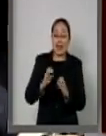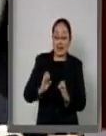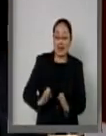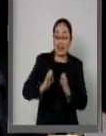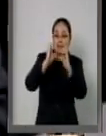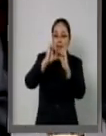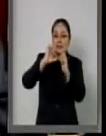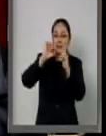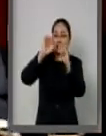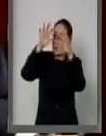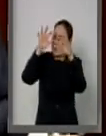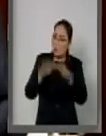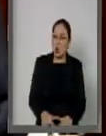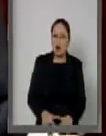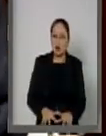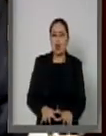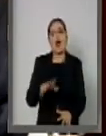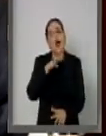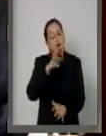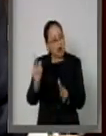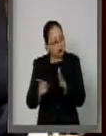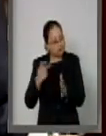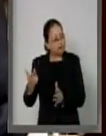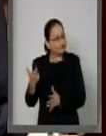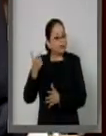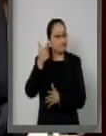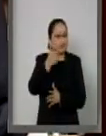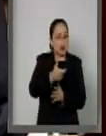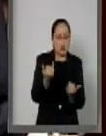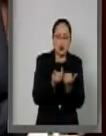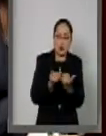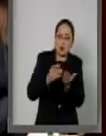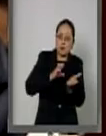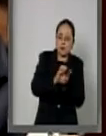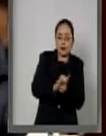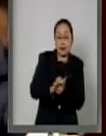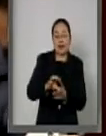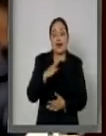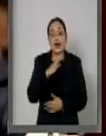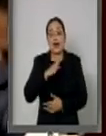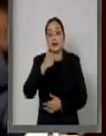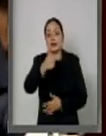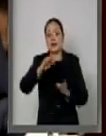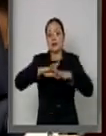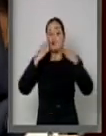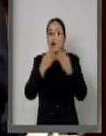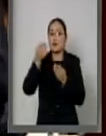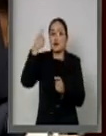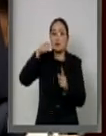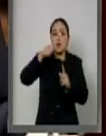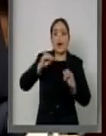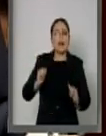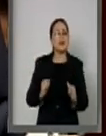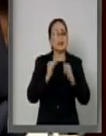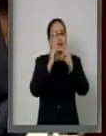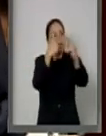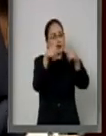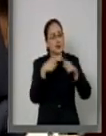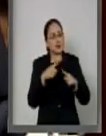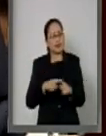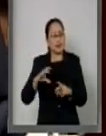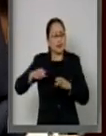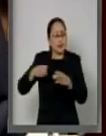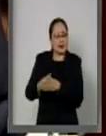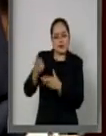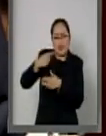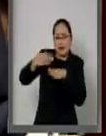hayan sido pérdida total. Seis mecanismos en total de despliegue que involucran a todas las instancias de Banca de